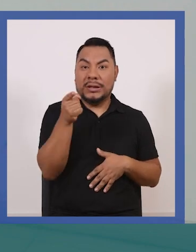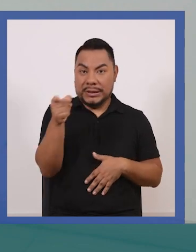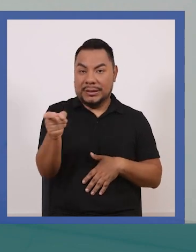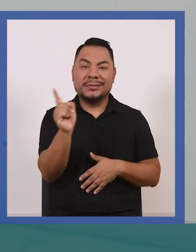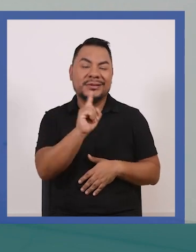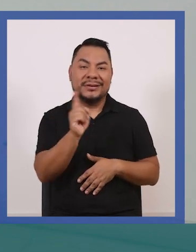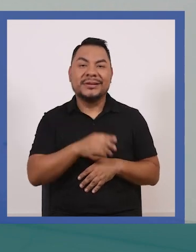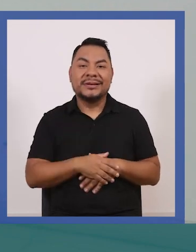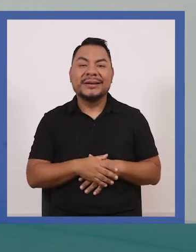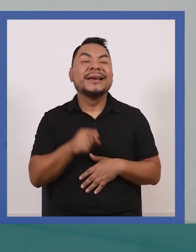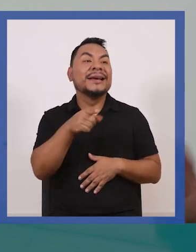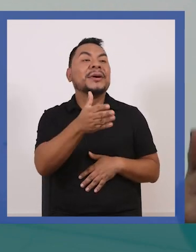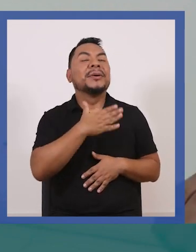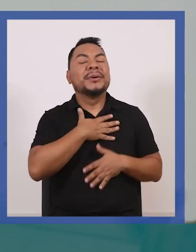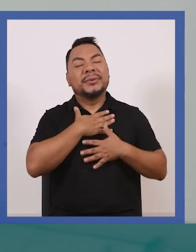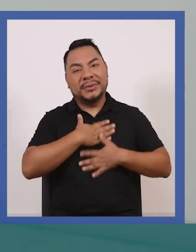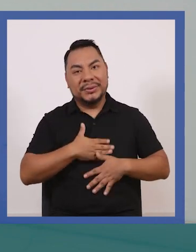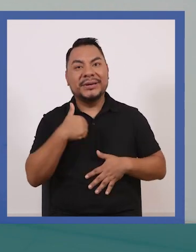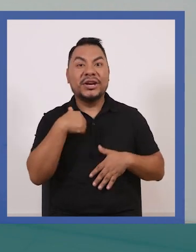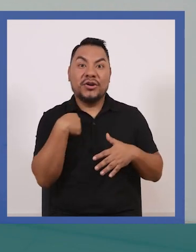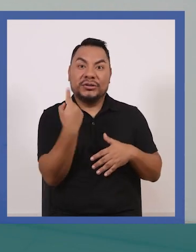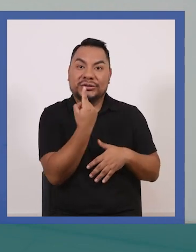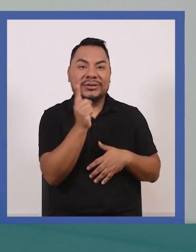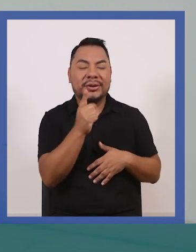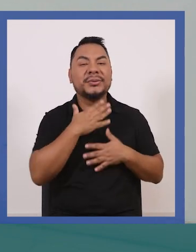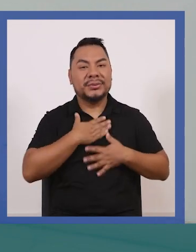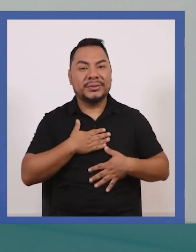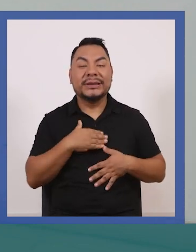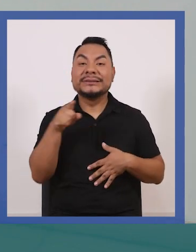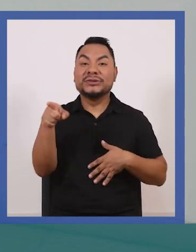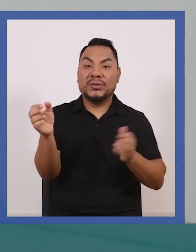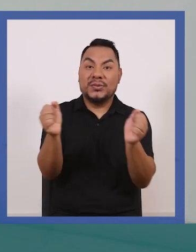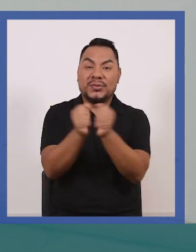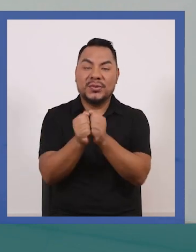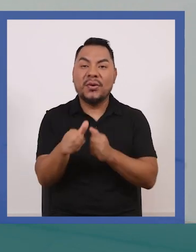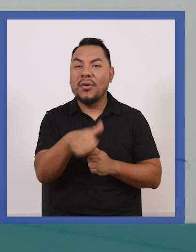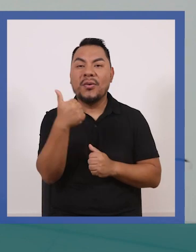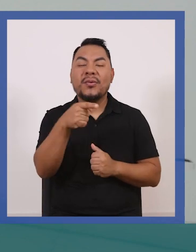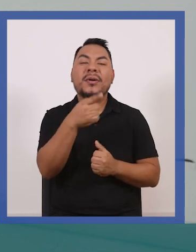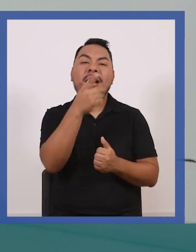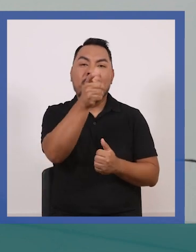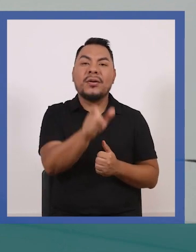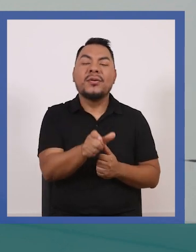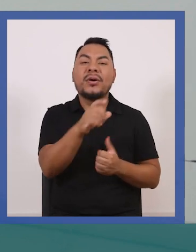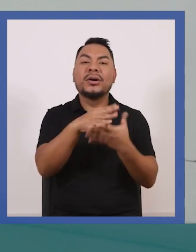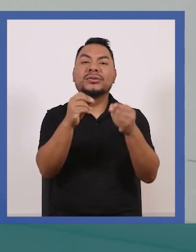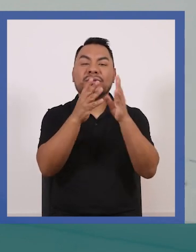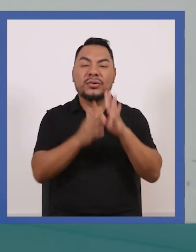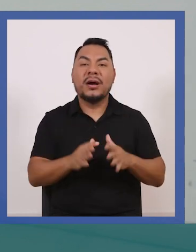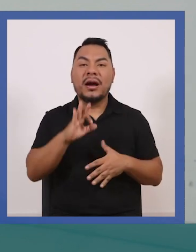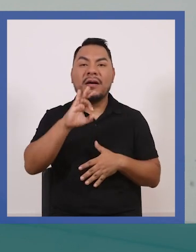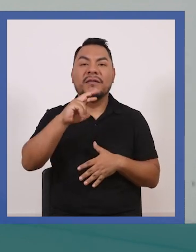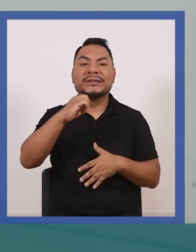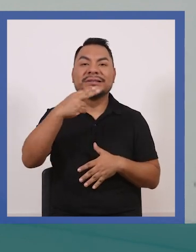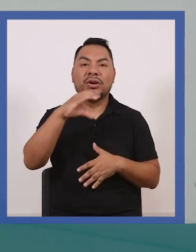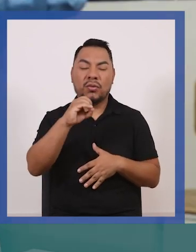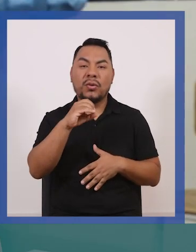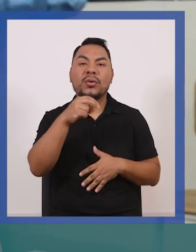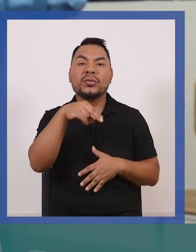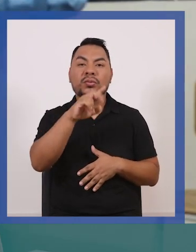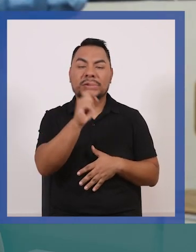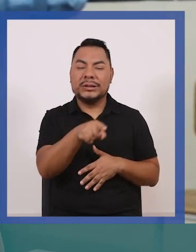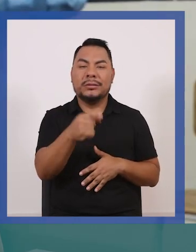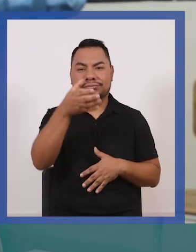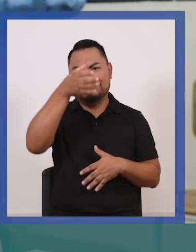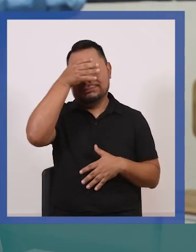estar sola, vas a contar con la... Ay, eso me ha aliviado, eso me ha aliviado. a contar con la compañía de nuestro querido historiador Francisco Núñez,